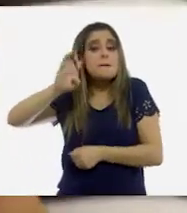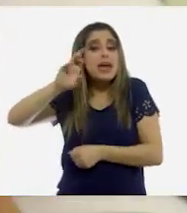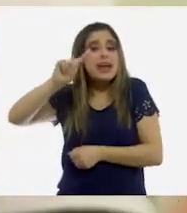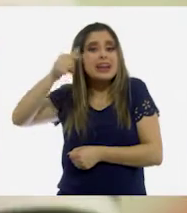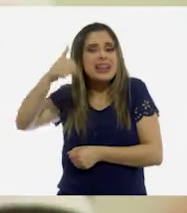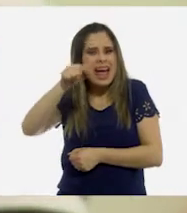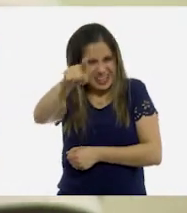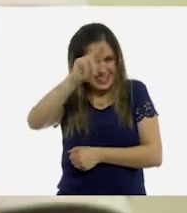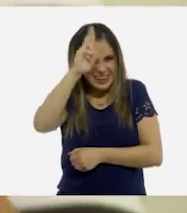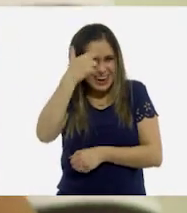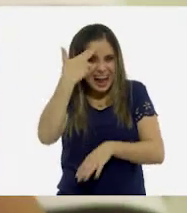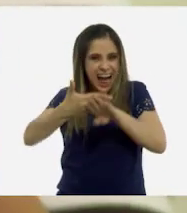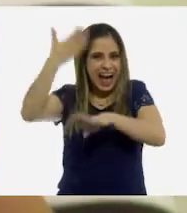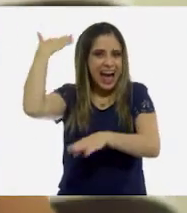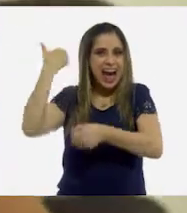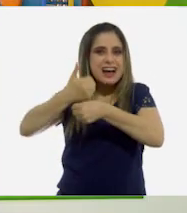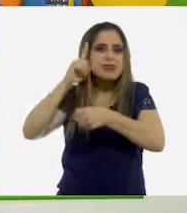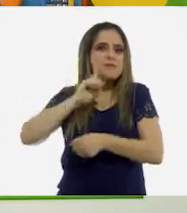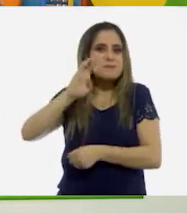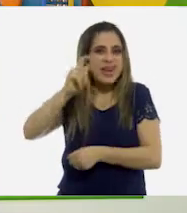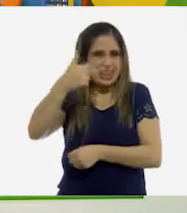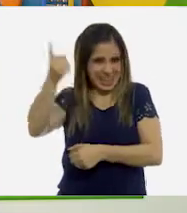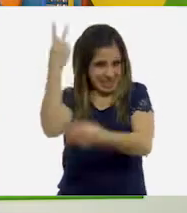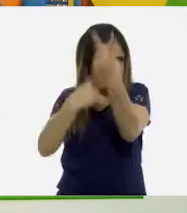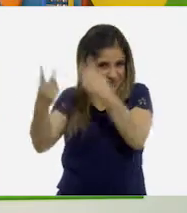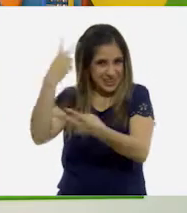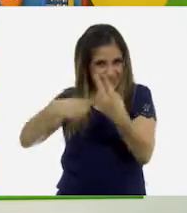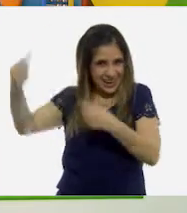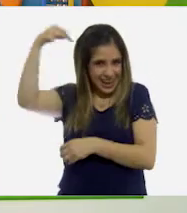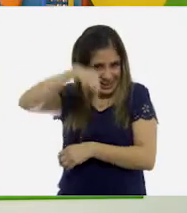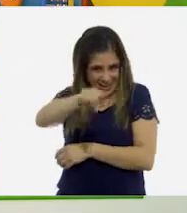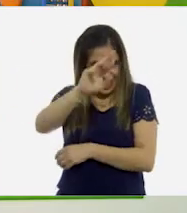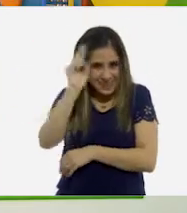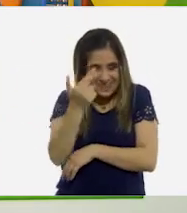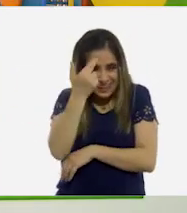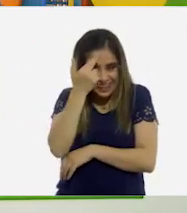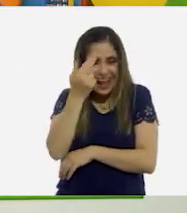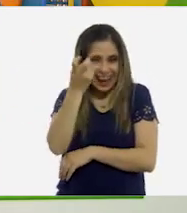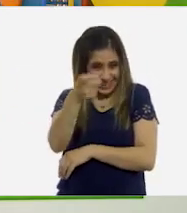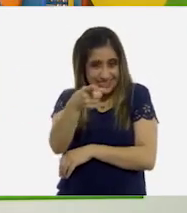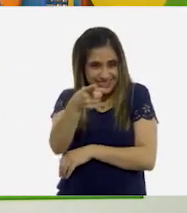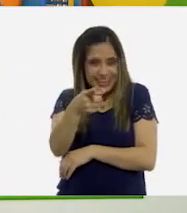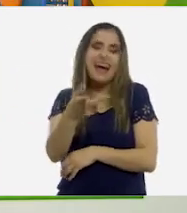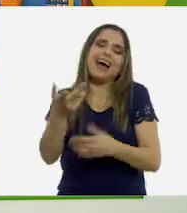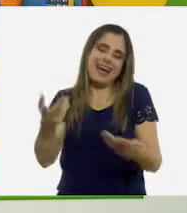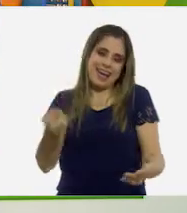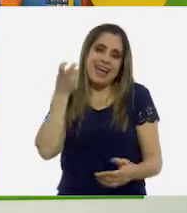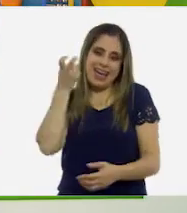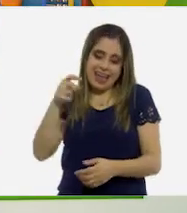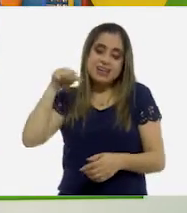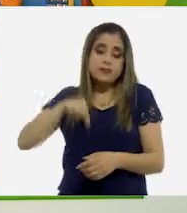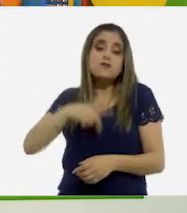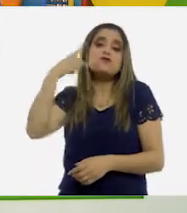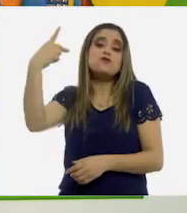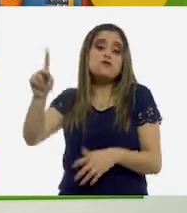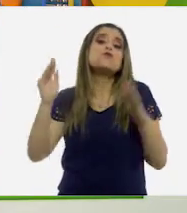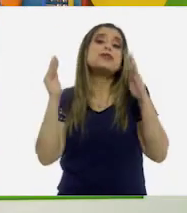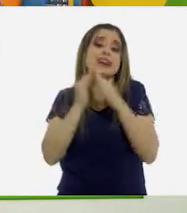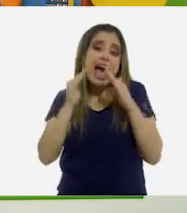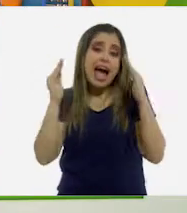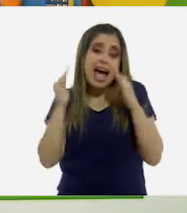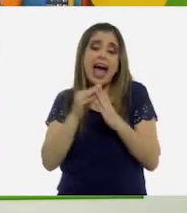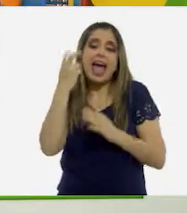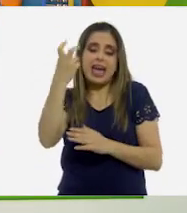abuelita Berta vino a uno de los programas, ¿verdad? Sí. ¿Ustedes ahí en casa la recuerdan? Bueno, pues esta casa de la